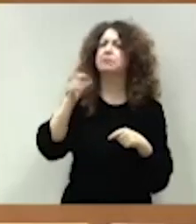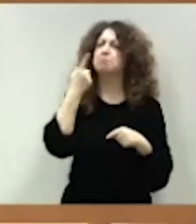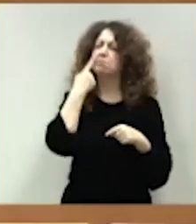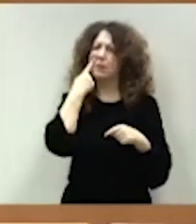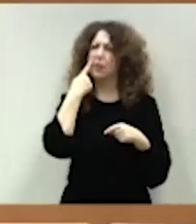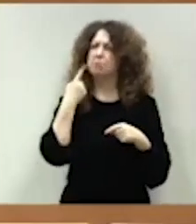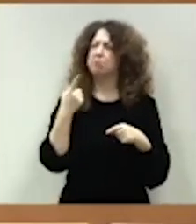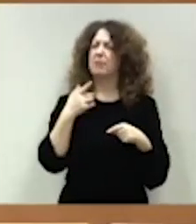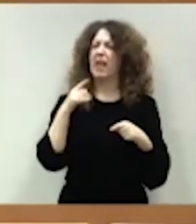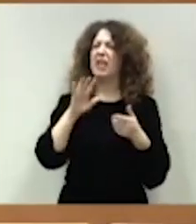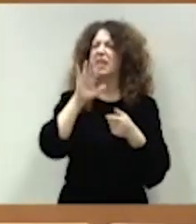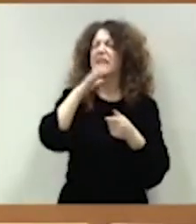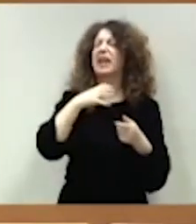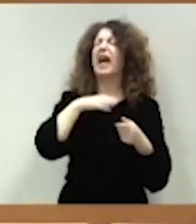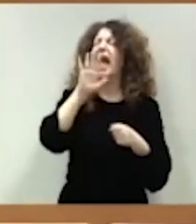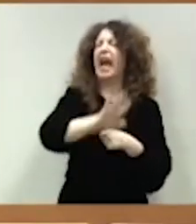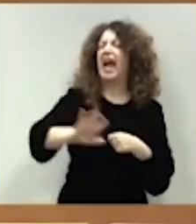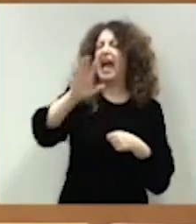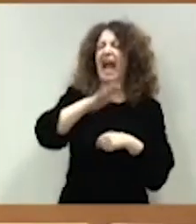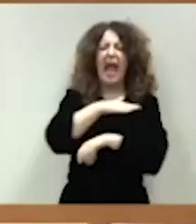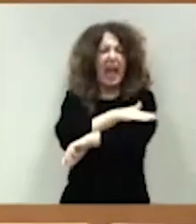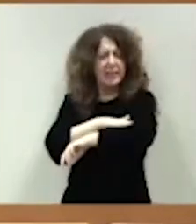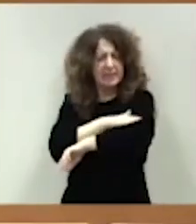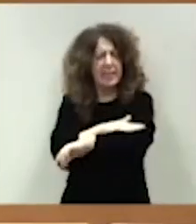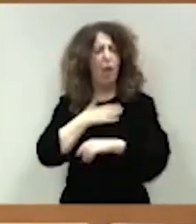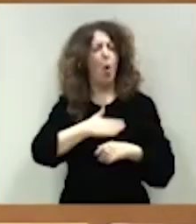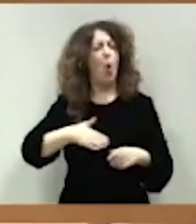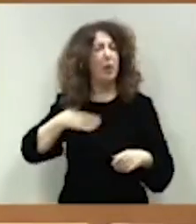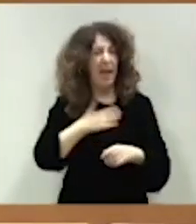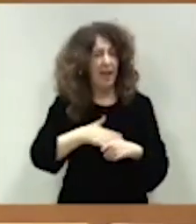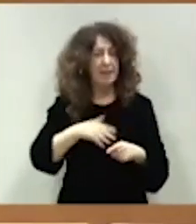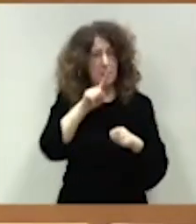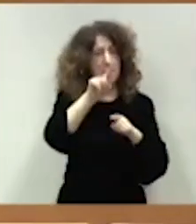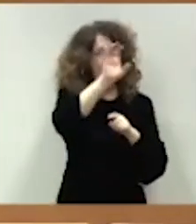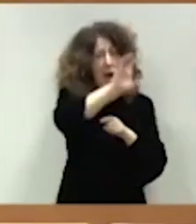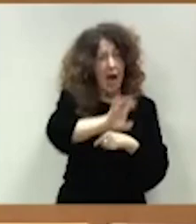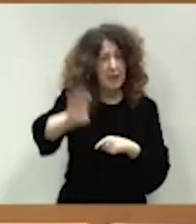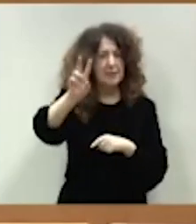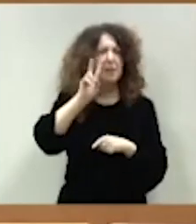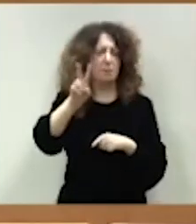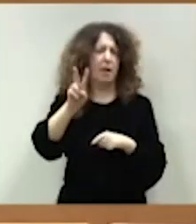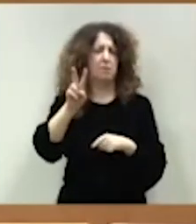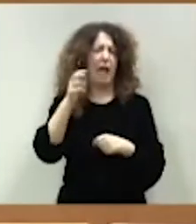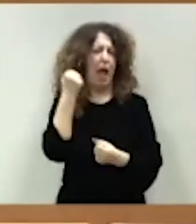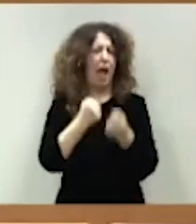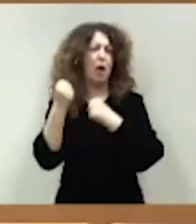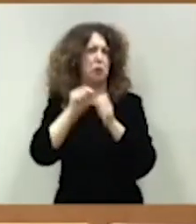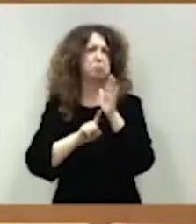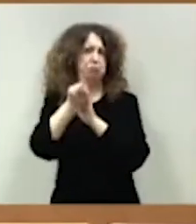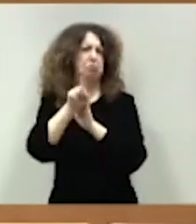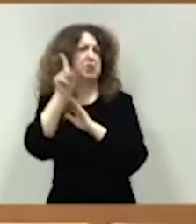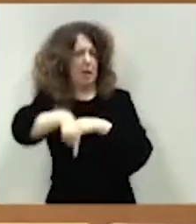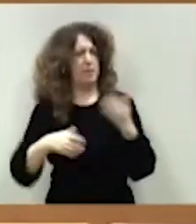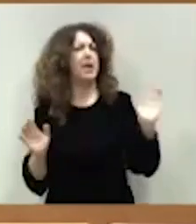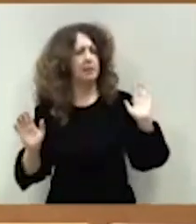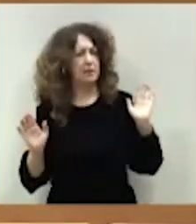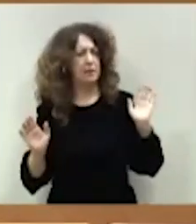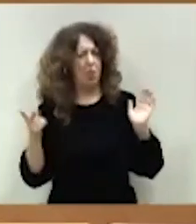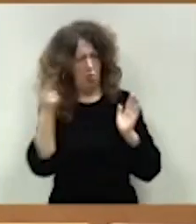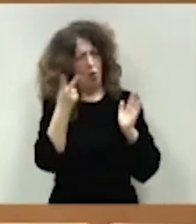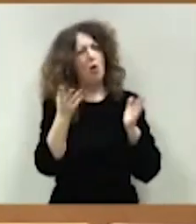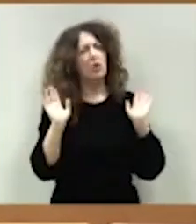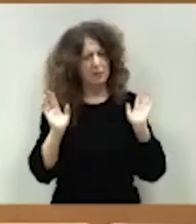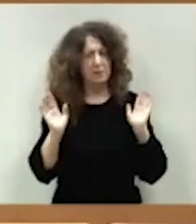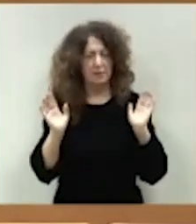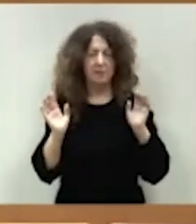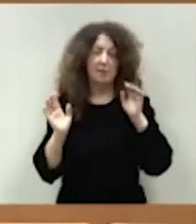Estado del Bienestar son igualmente eficientes desde el punto de vista económico. Señorías, como ya presenta